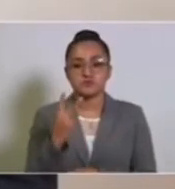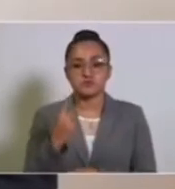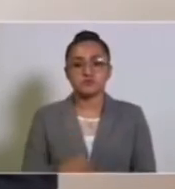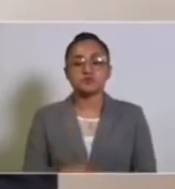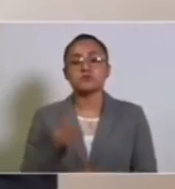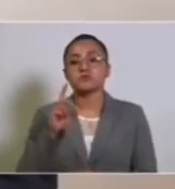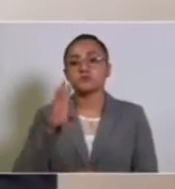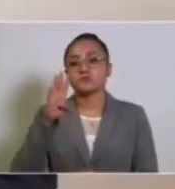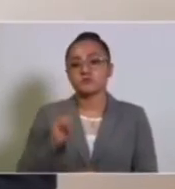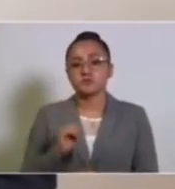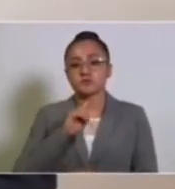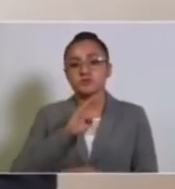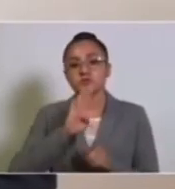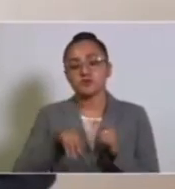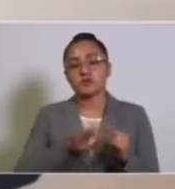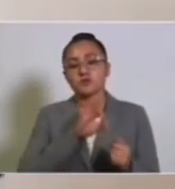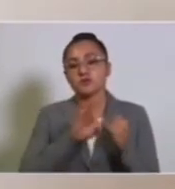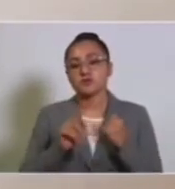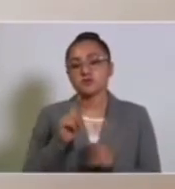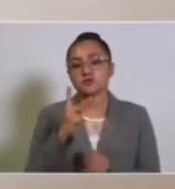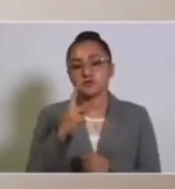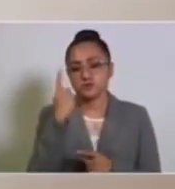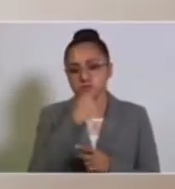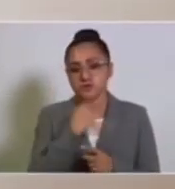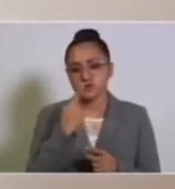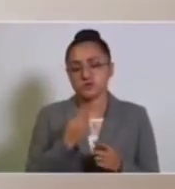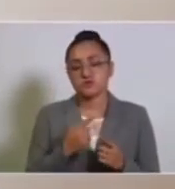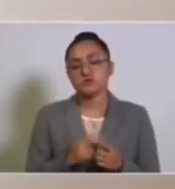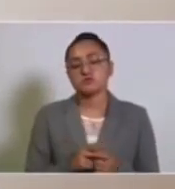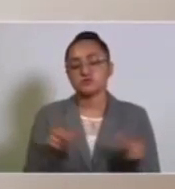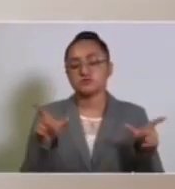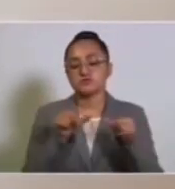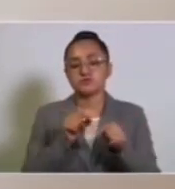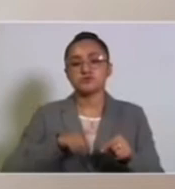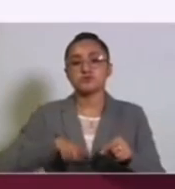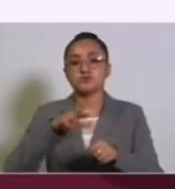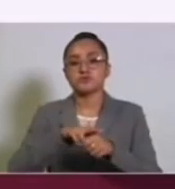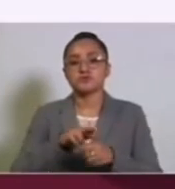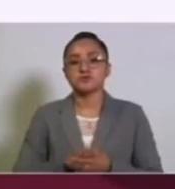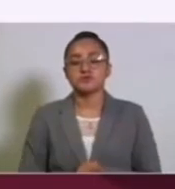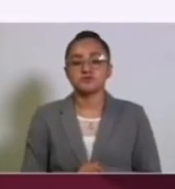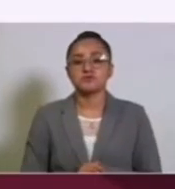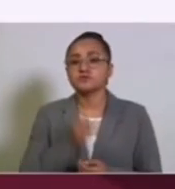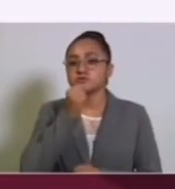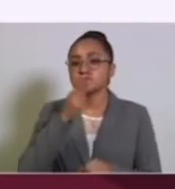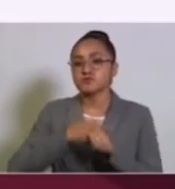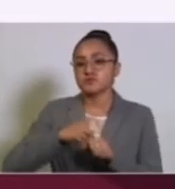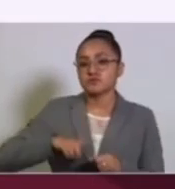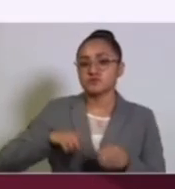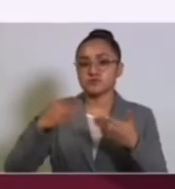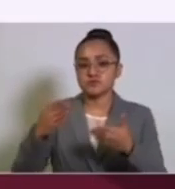39 defunciones en las últimas 72 horas. ¿Es cuánto, gobernador? Secretario de Gobernación.